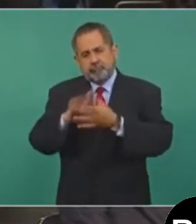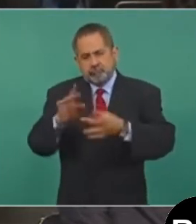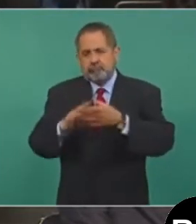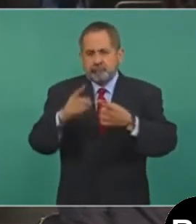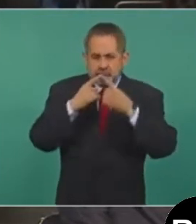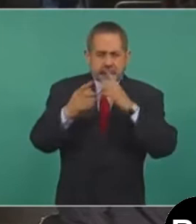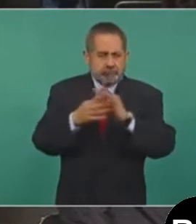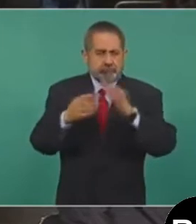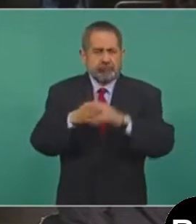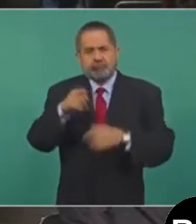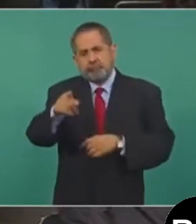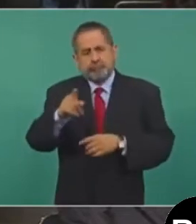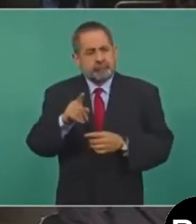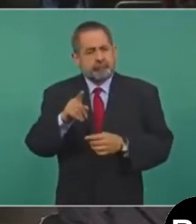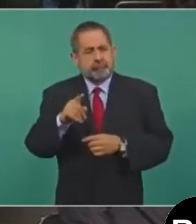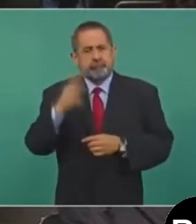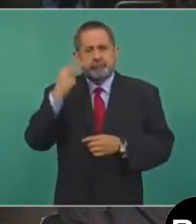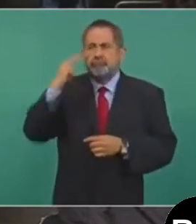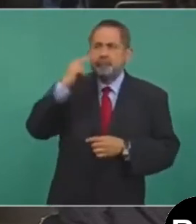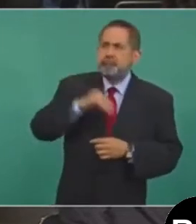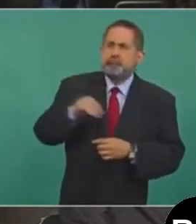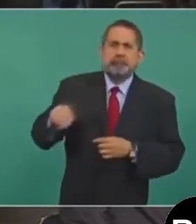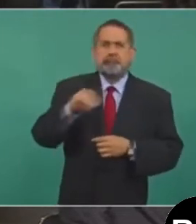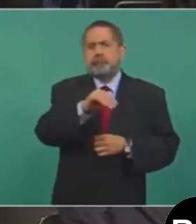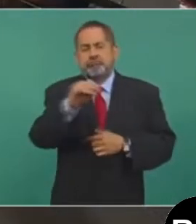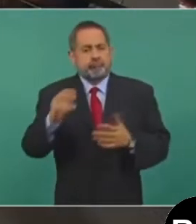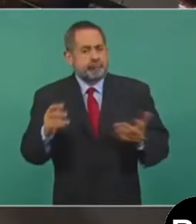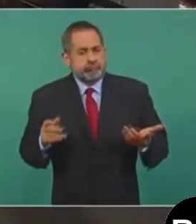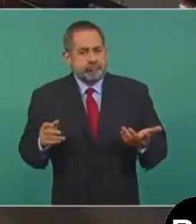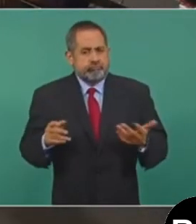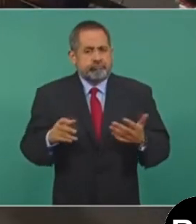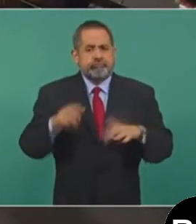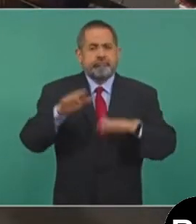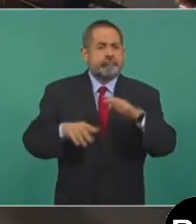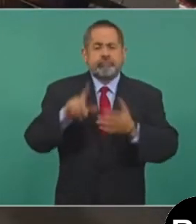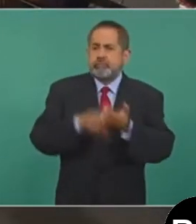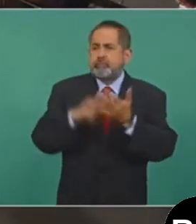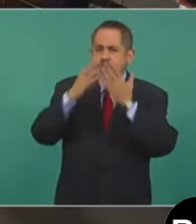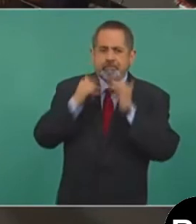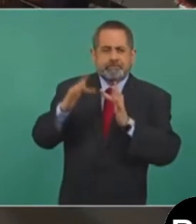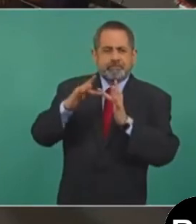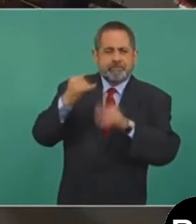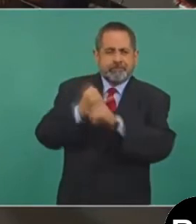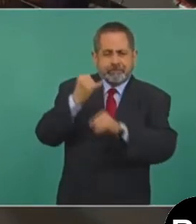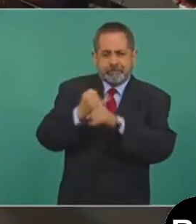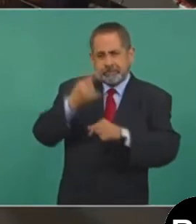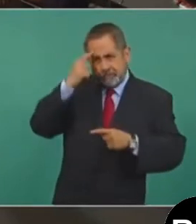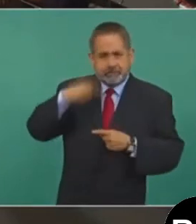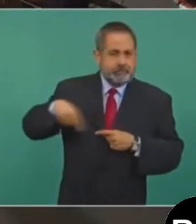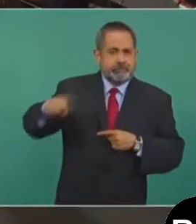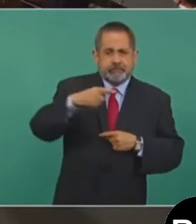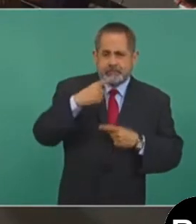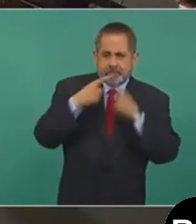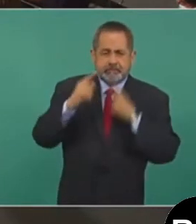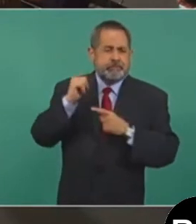andado rondando el país, usted comenta que a veces no cuenta con el servicio de internet para poder realizar